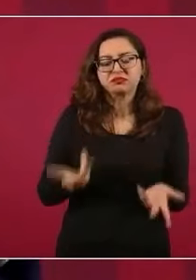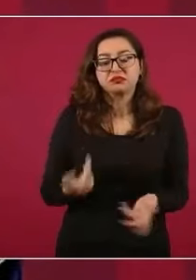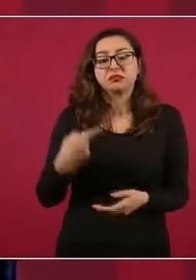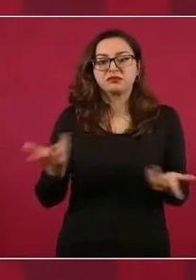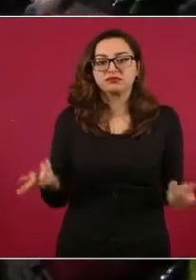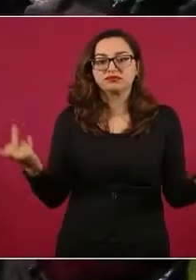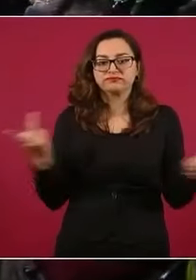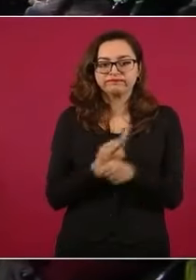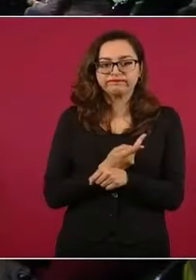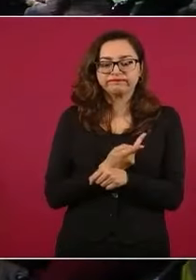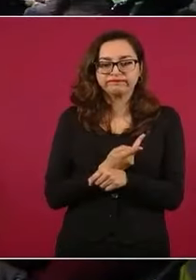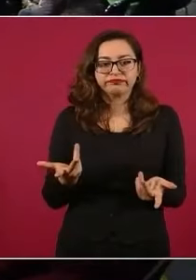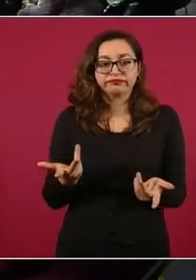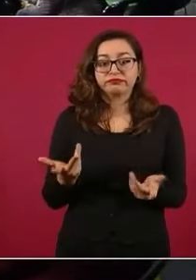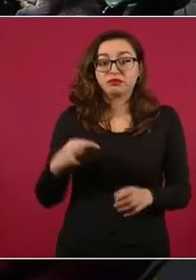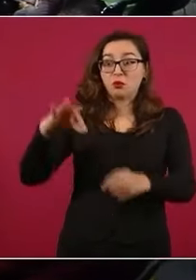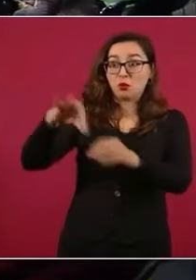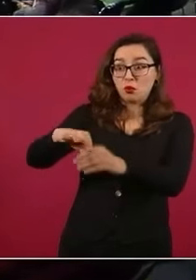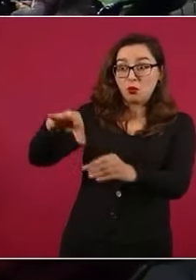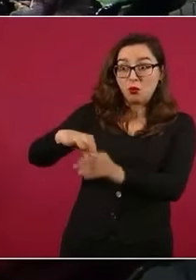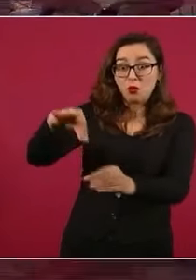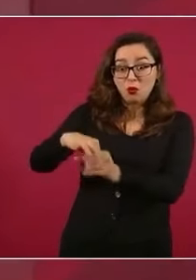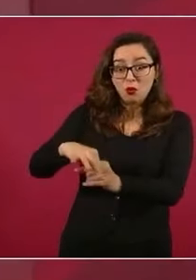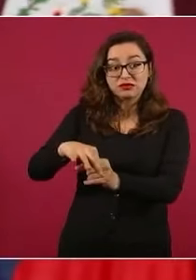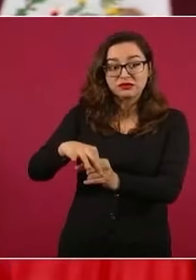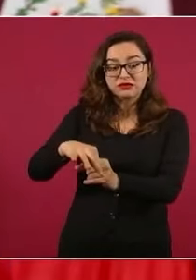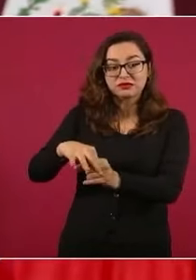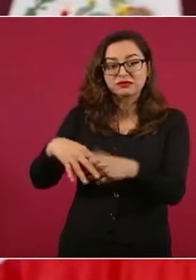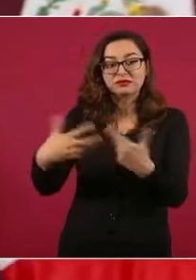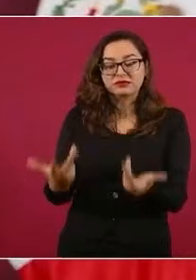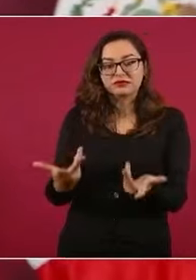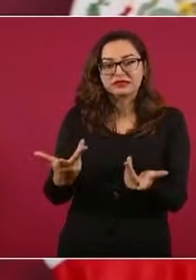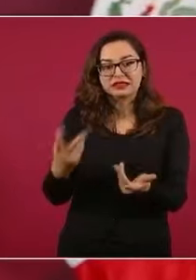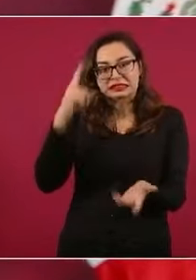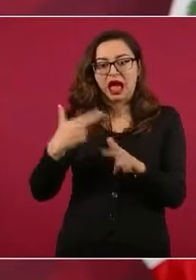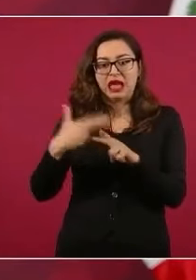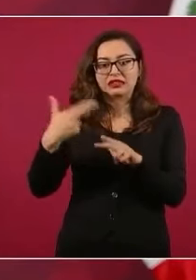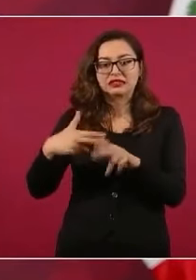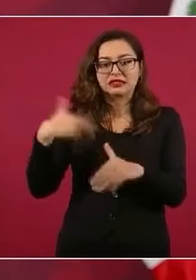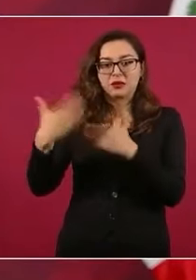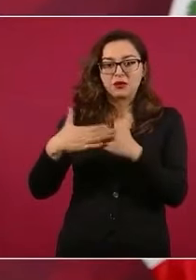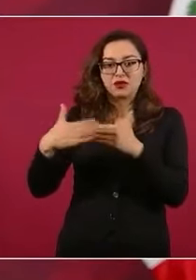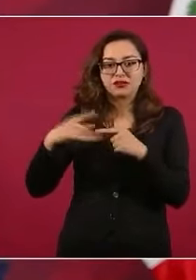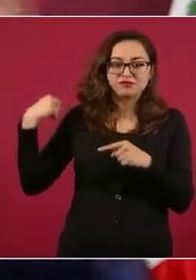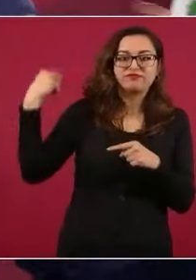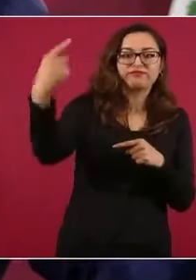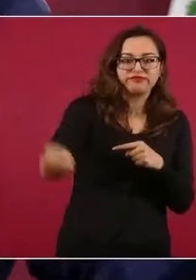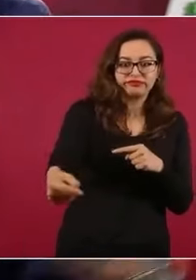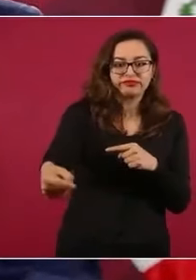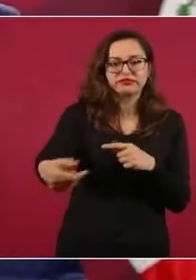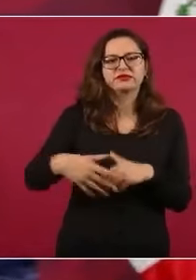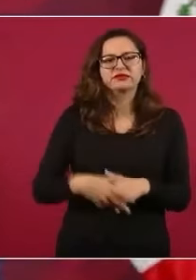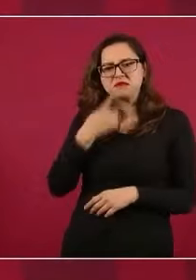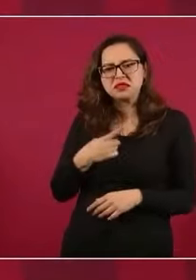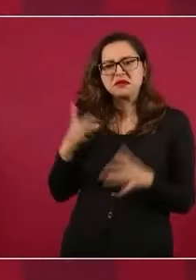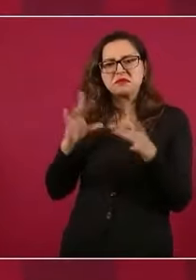resultó que si se votaba, se tenía que esperar, creo que hasta el nuevo periodo de sesiones. Y hoy que me